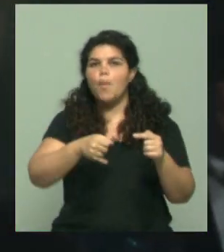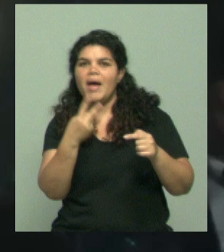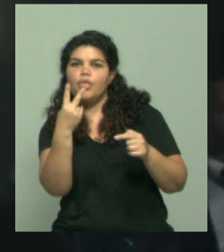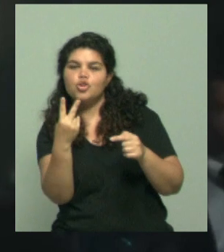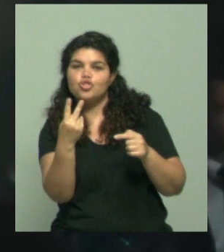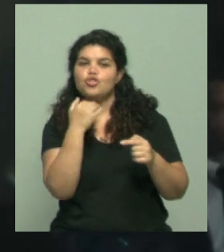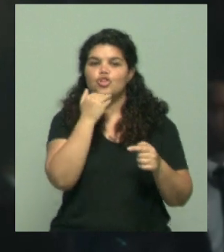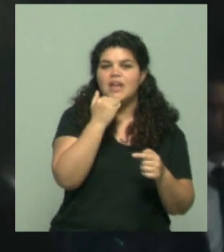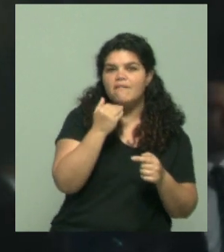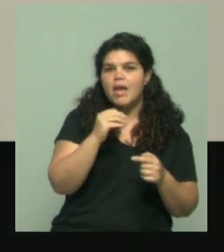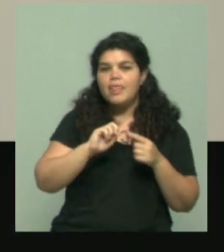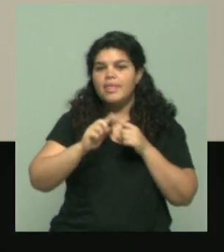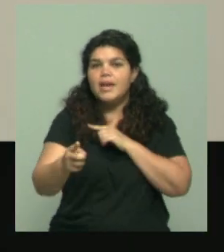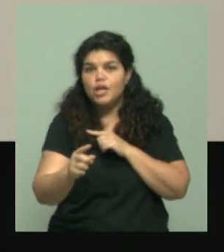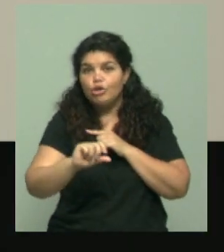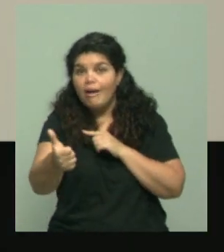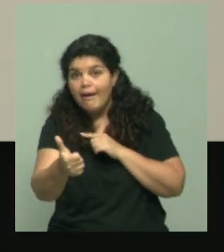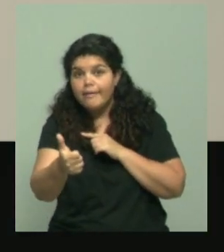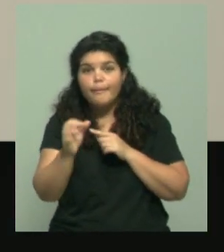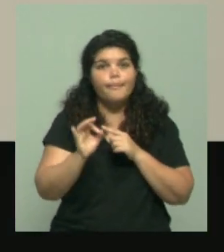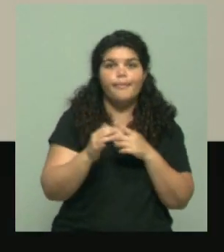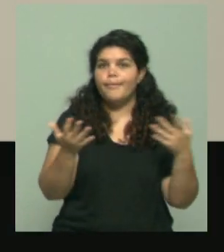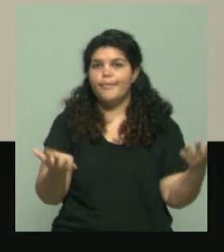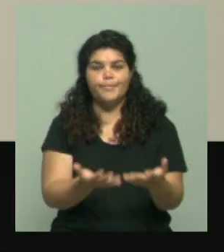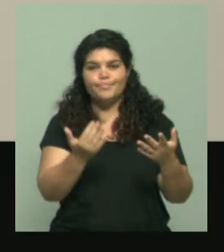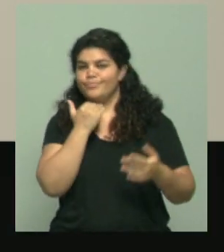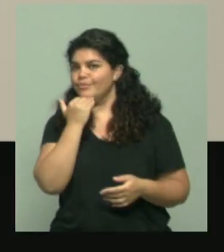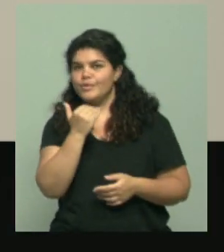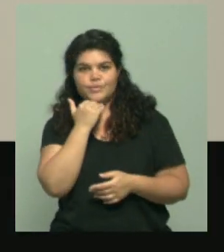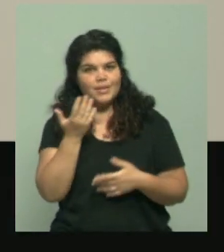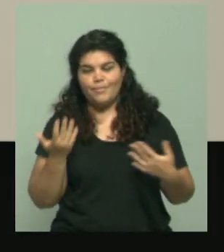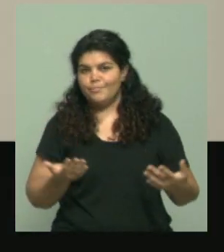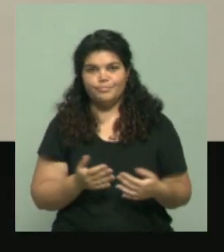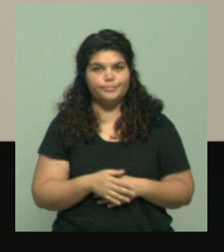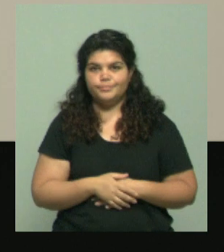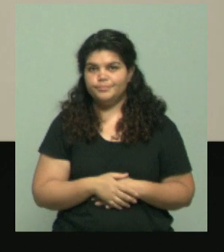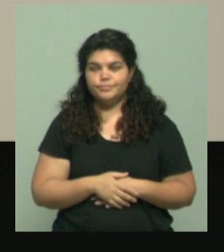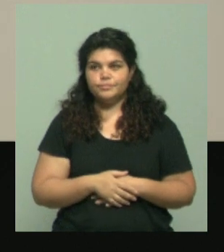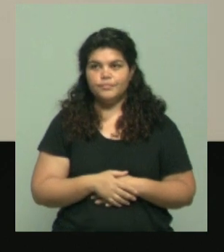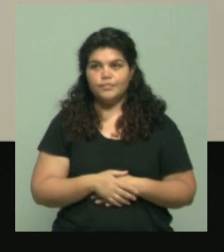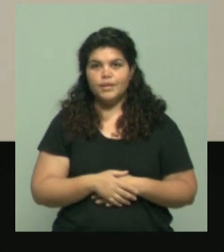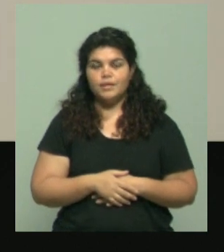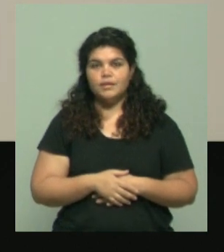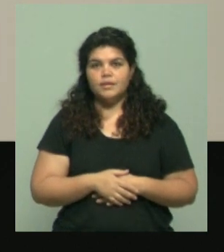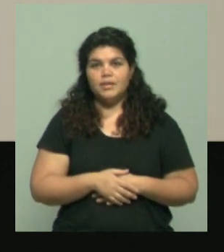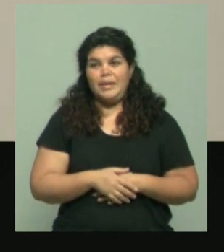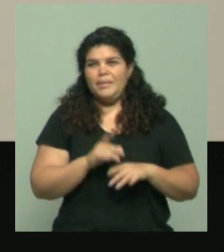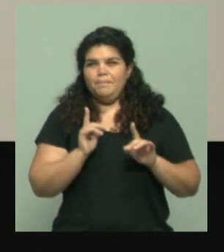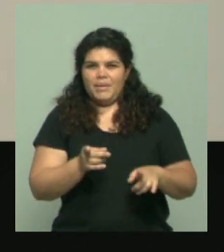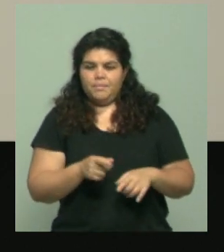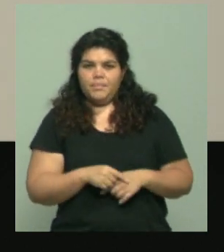derrota. Entonces sí, yo creo que va a ser un final abierto, similar podríamos decir también a la pequeña, a la holgada diferencia que se dio entre